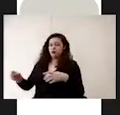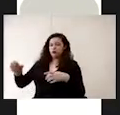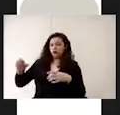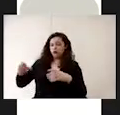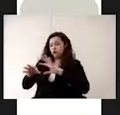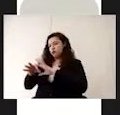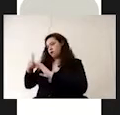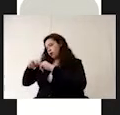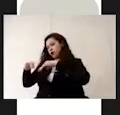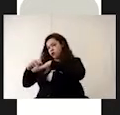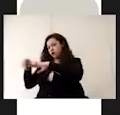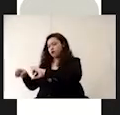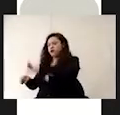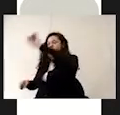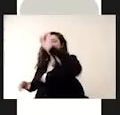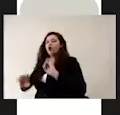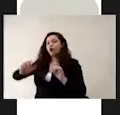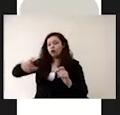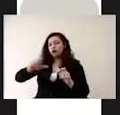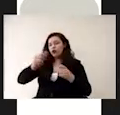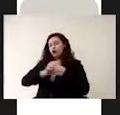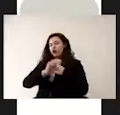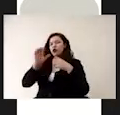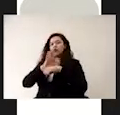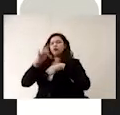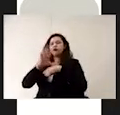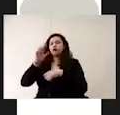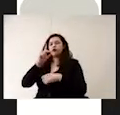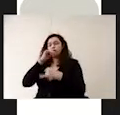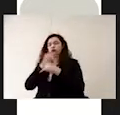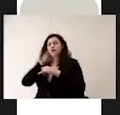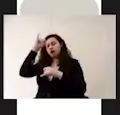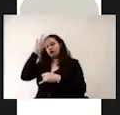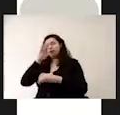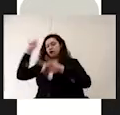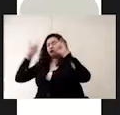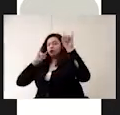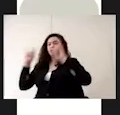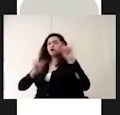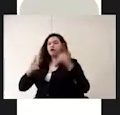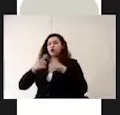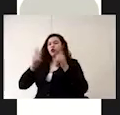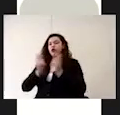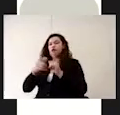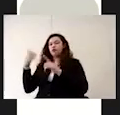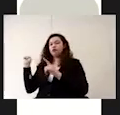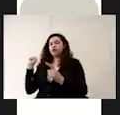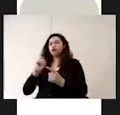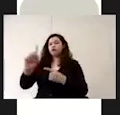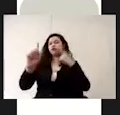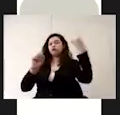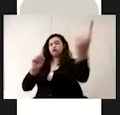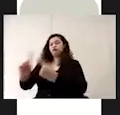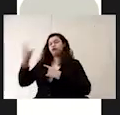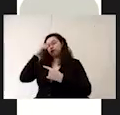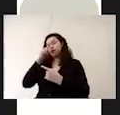o cualquier otro aditamento además de implementar la señal ética del flujo unidireccional tanto en la entrada